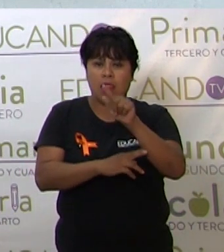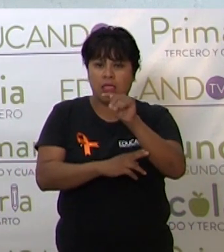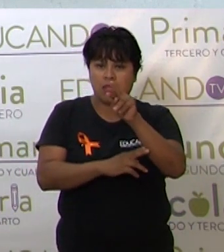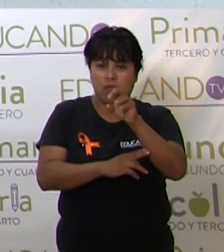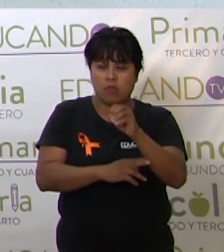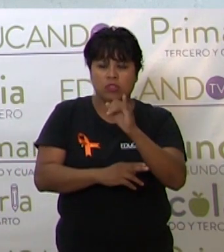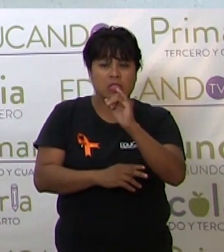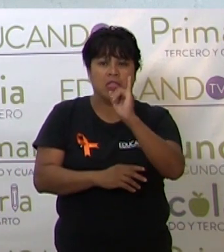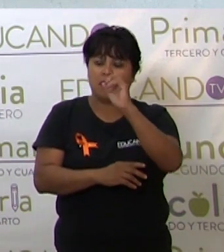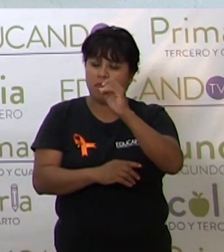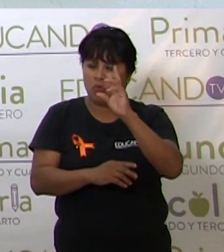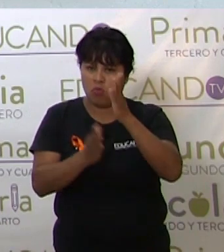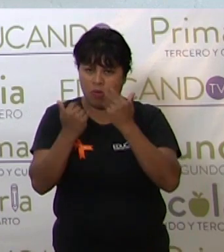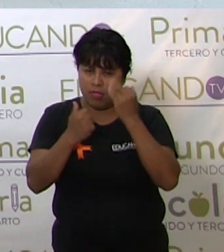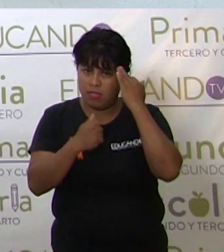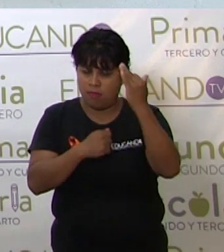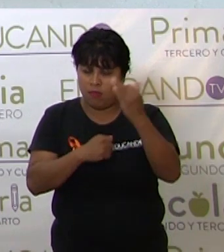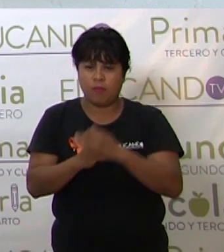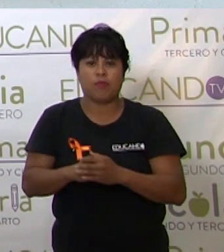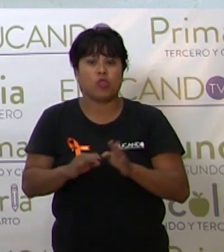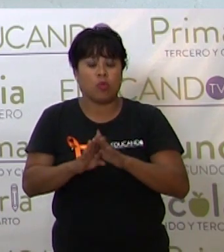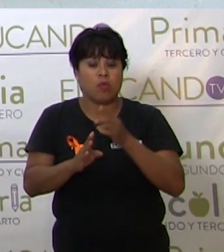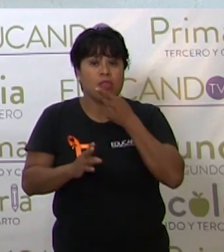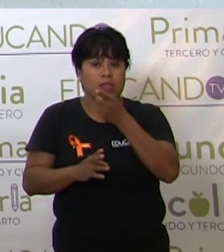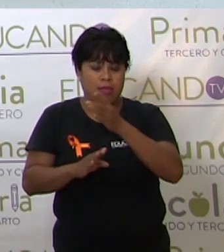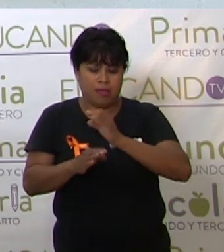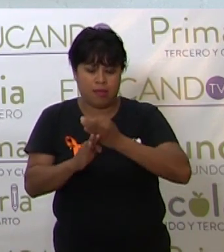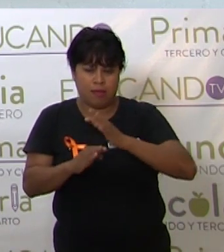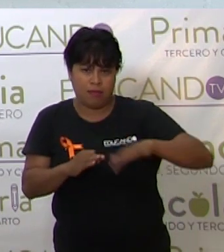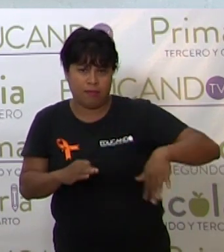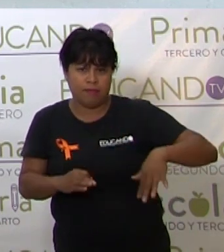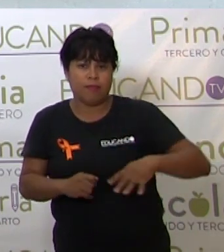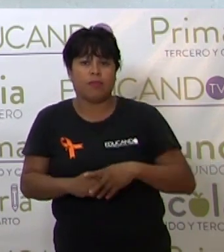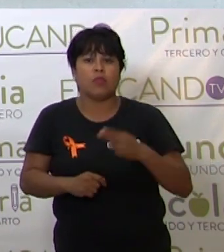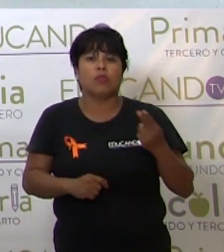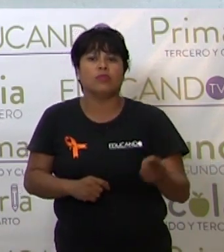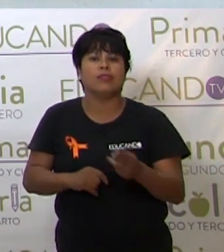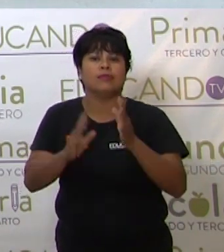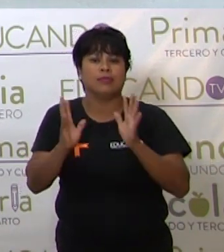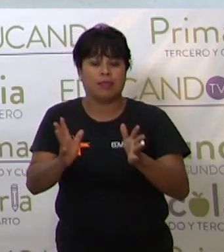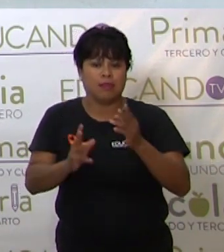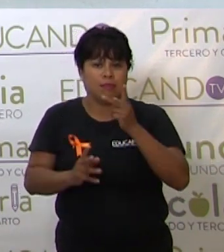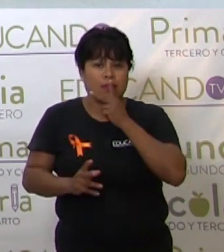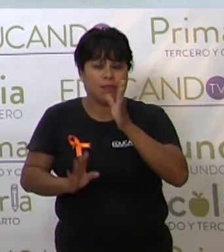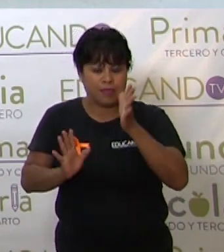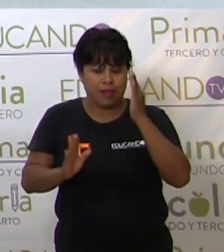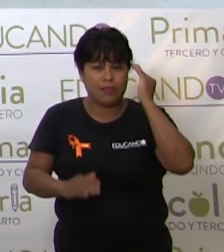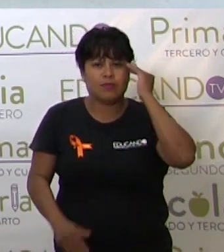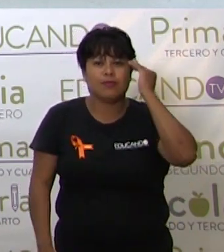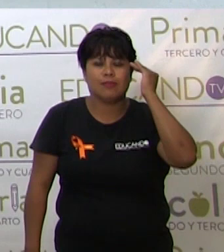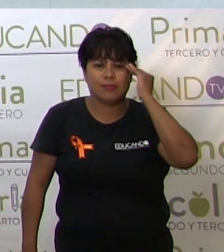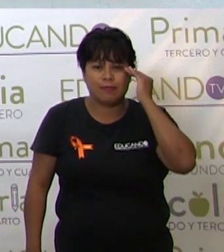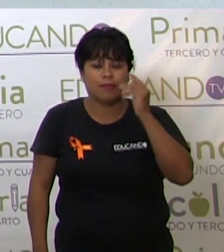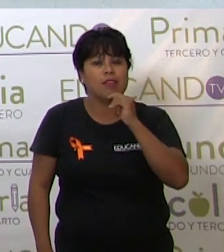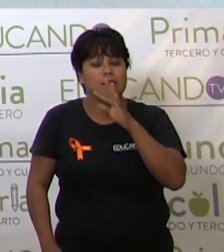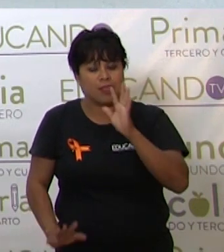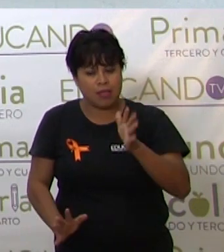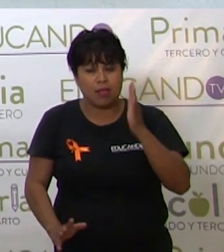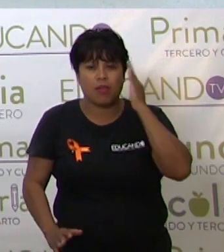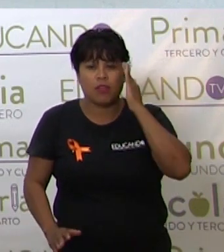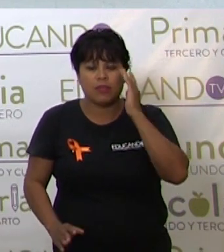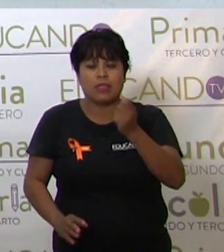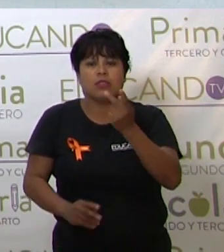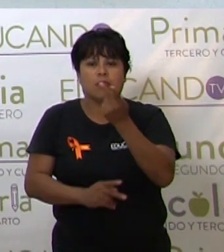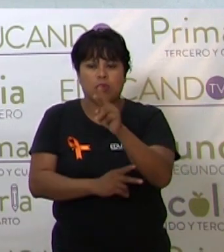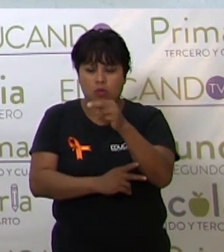e indefinidos. Y como les dije hace unos minutos, ustedes ya esas palabras ya los conocen, también ya conocen que eran